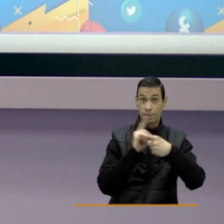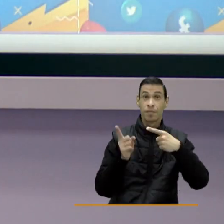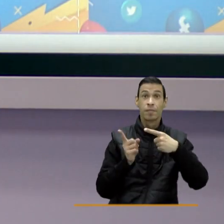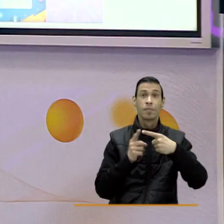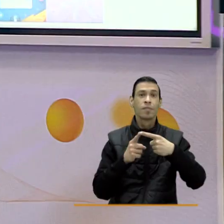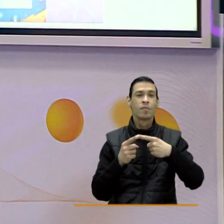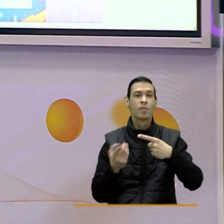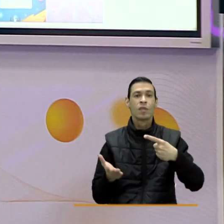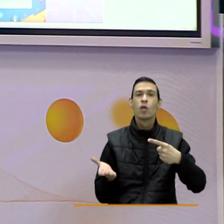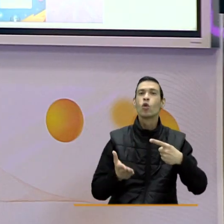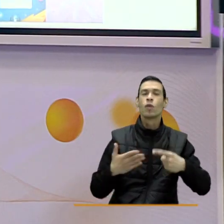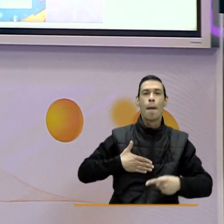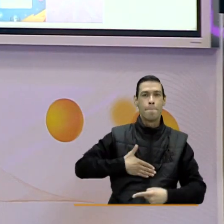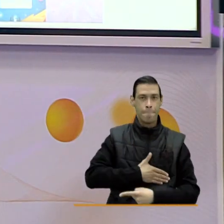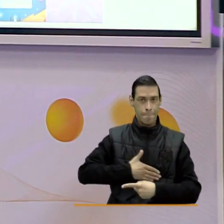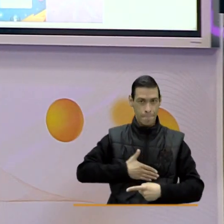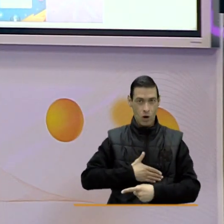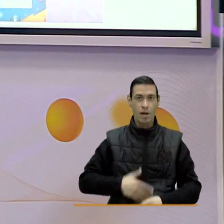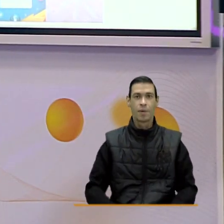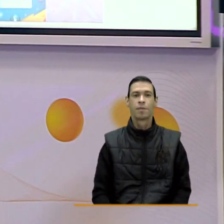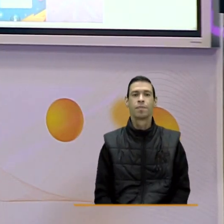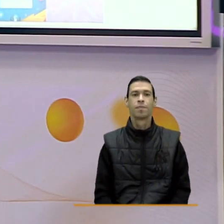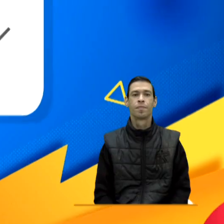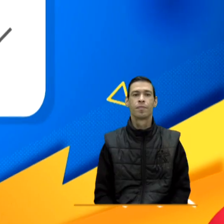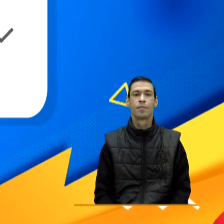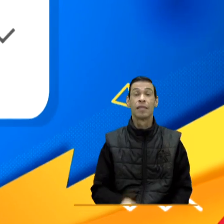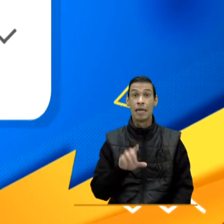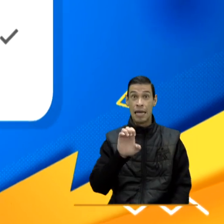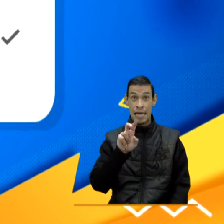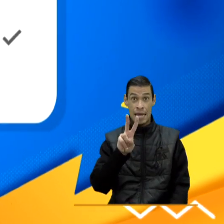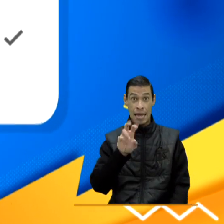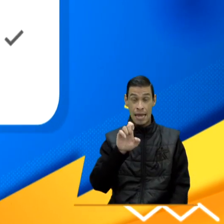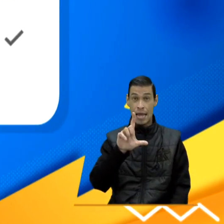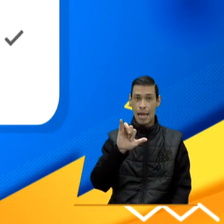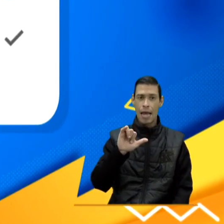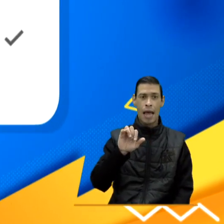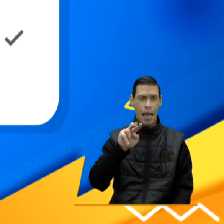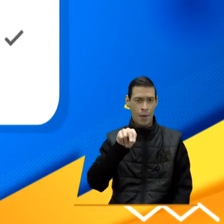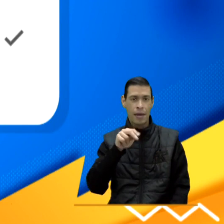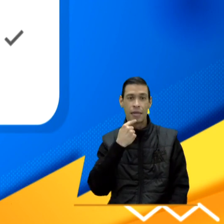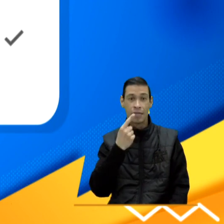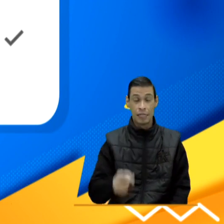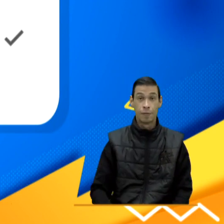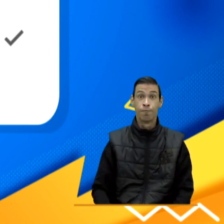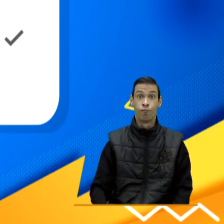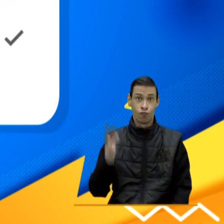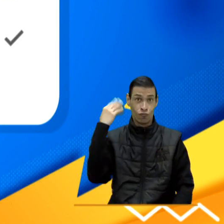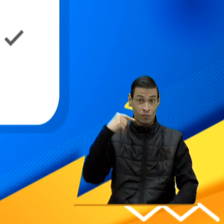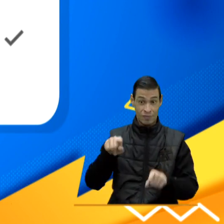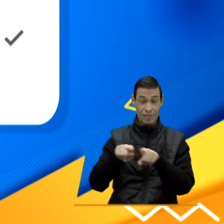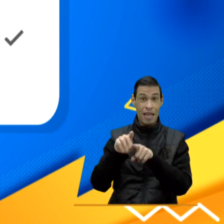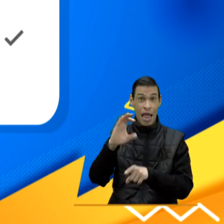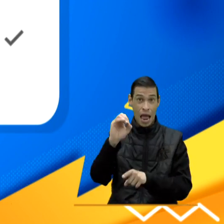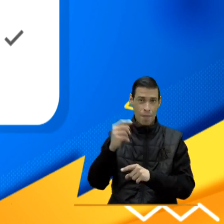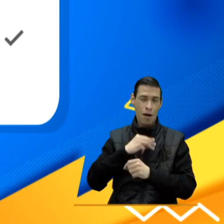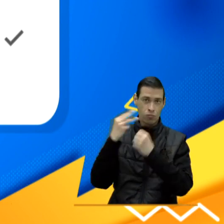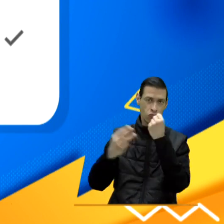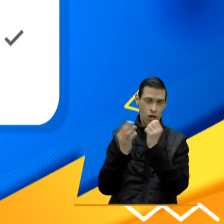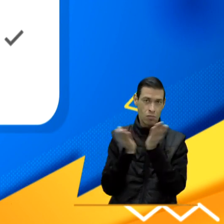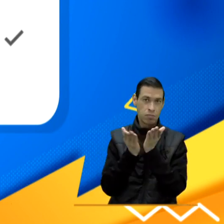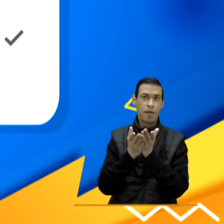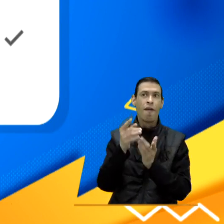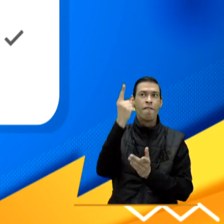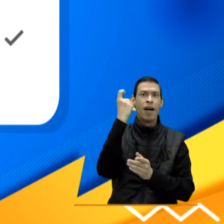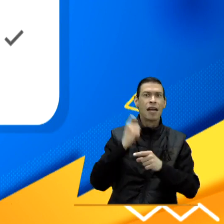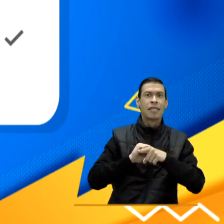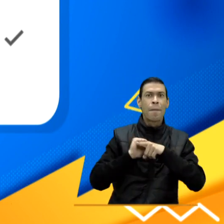Nuestra primera pregunta viene desde la regional Bolívar. Evelyn Pinto Hernández. Mi hermano estudió en el SENA y no pudo hacer